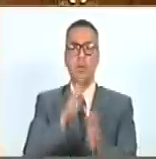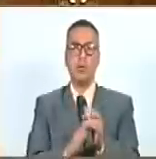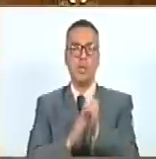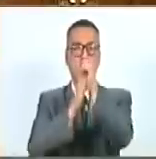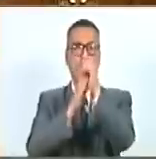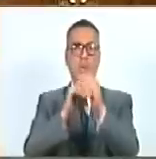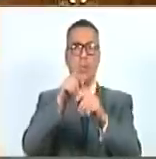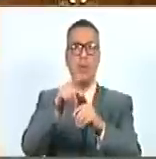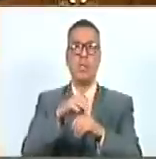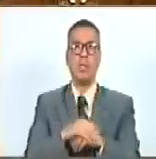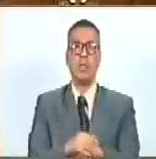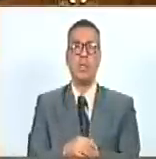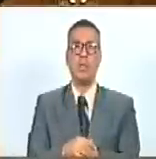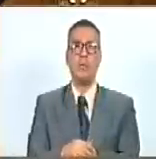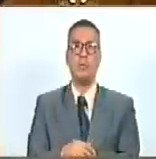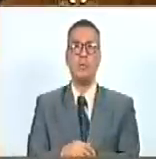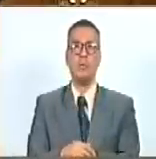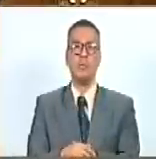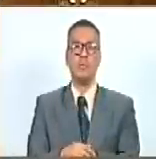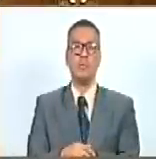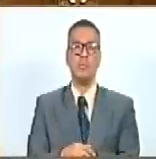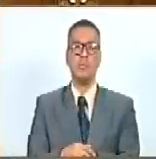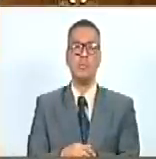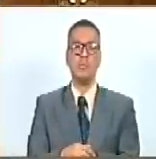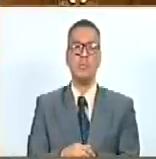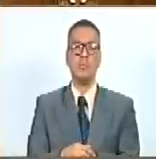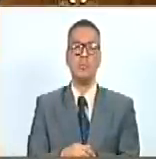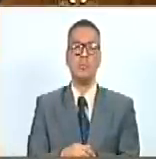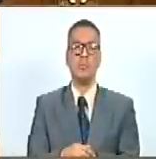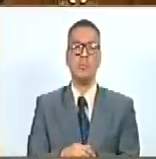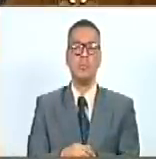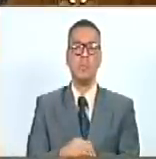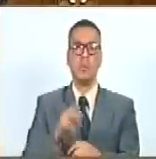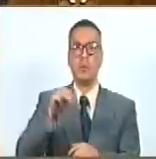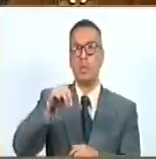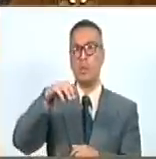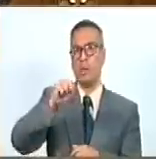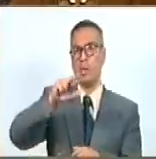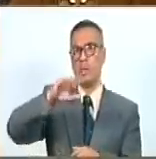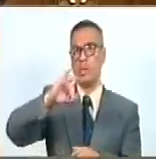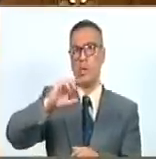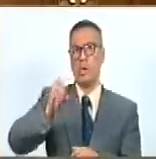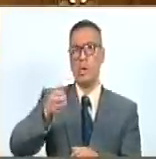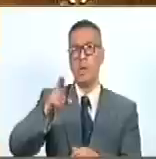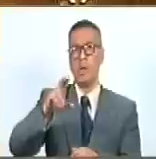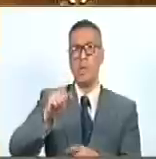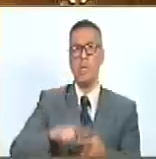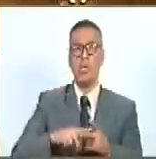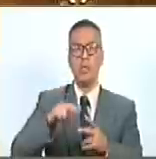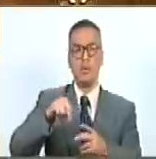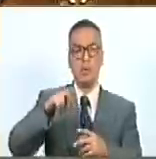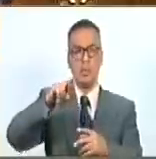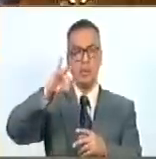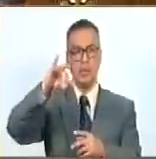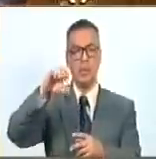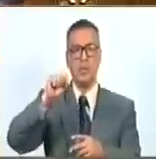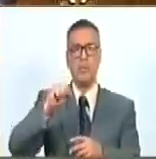el mariscal de campo Melchor Aymerich.